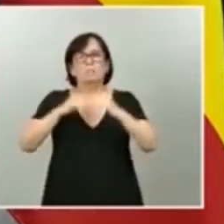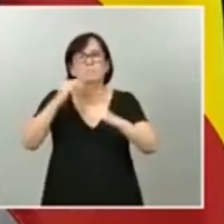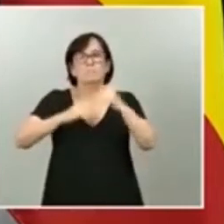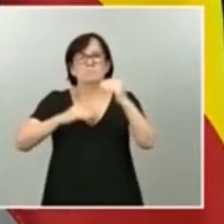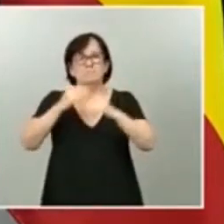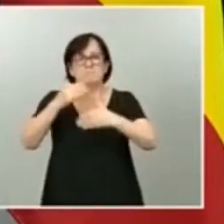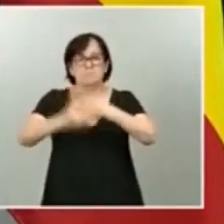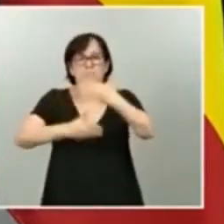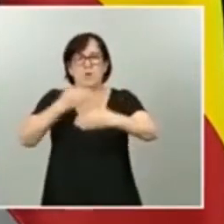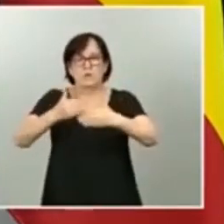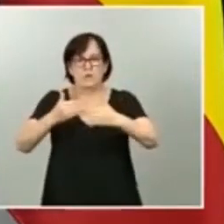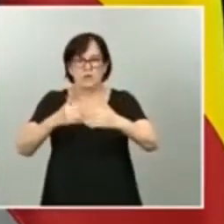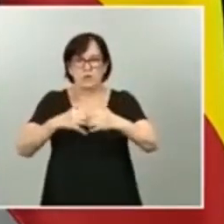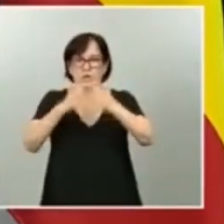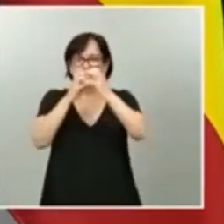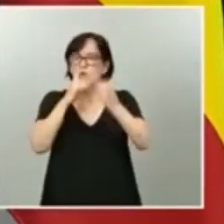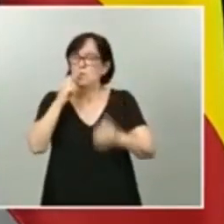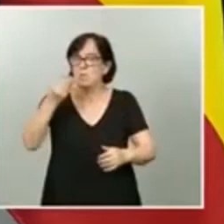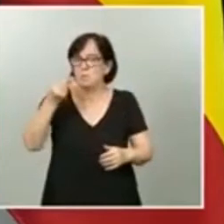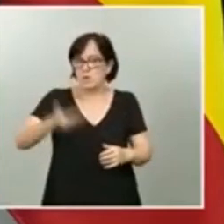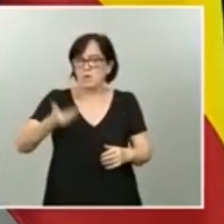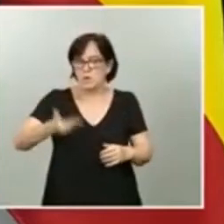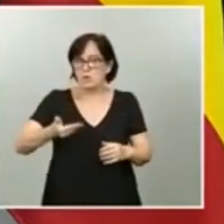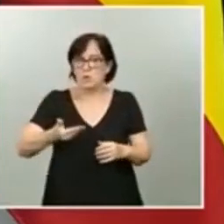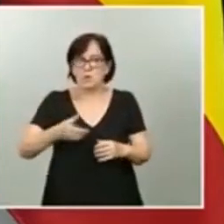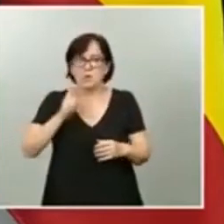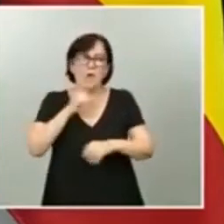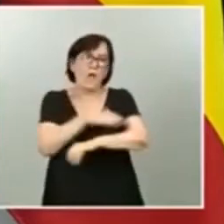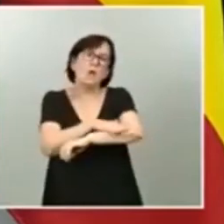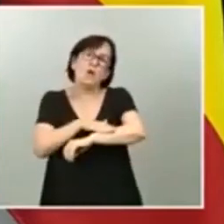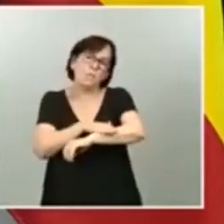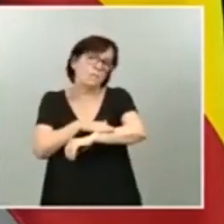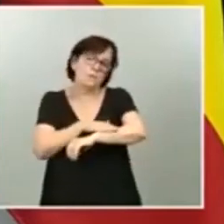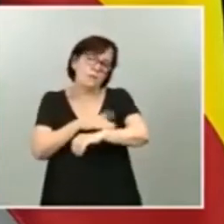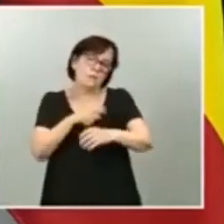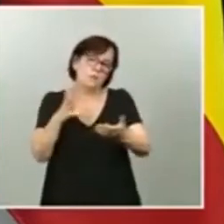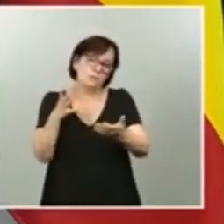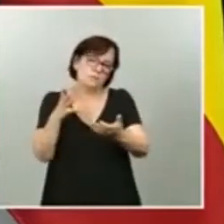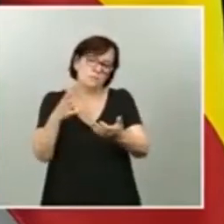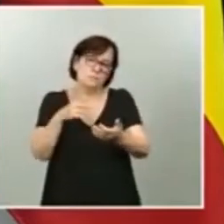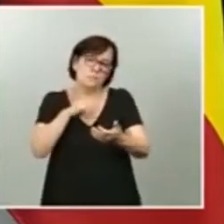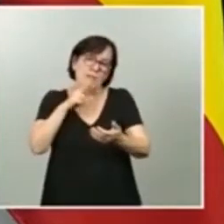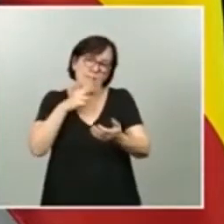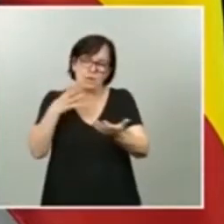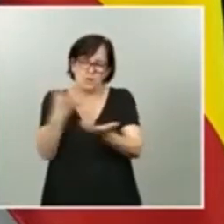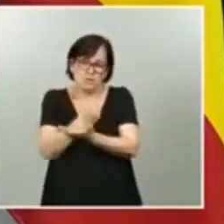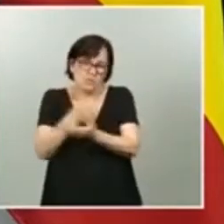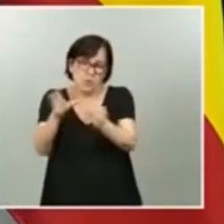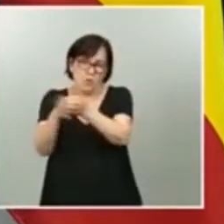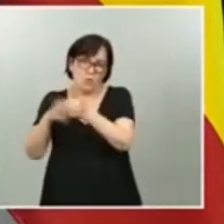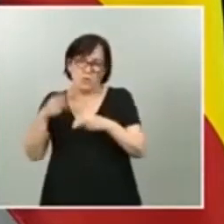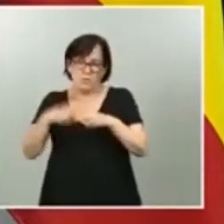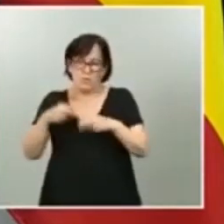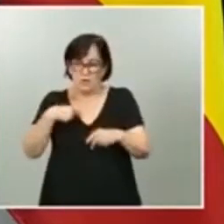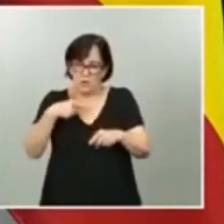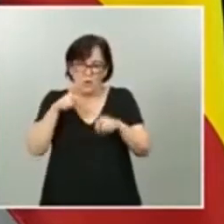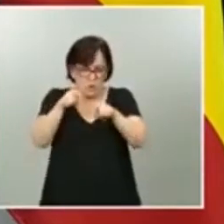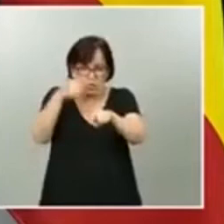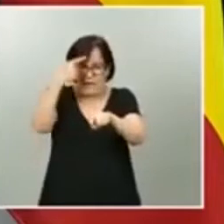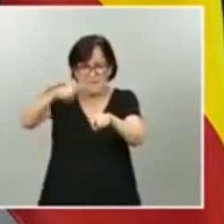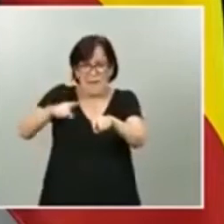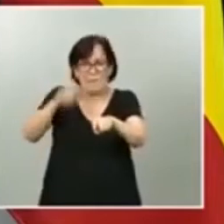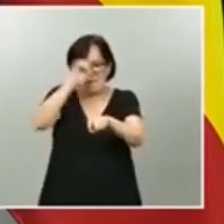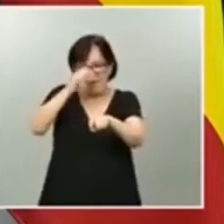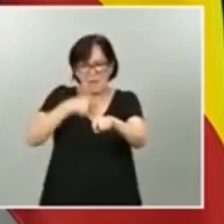jugamos muchas cosas y, lógicamente, el Gobierno va a hablar con todo el mundo. Y usted sabe lo que pienso yo, de dónde es más